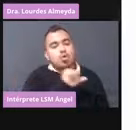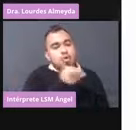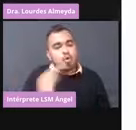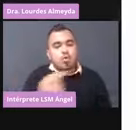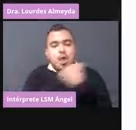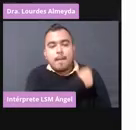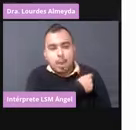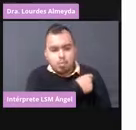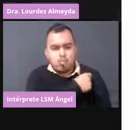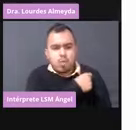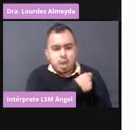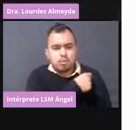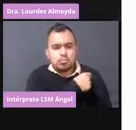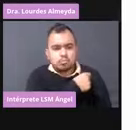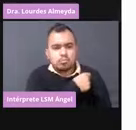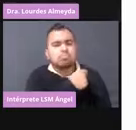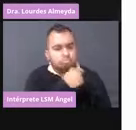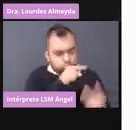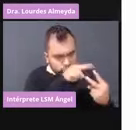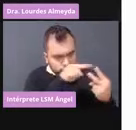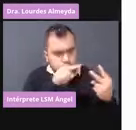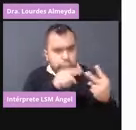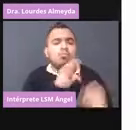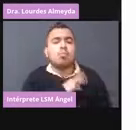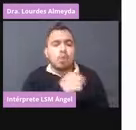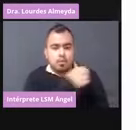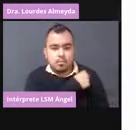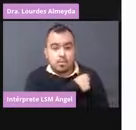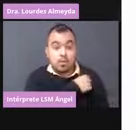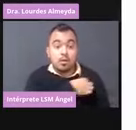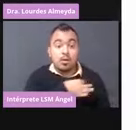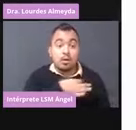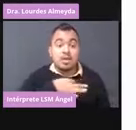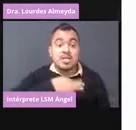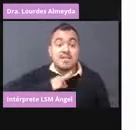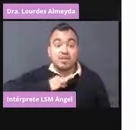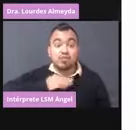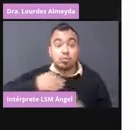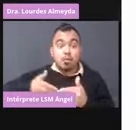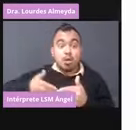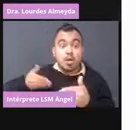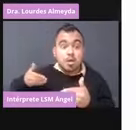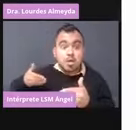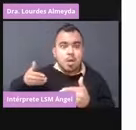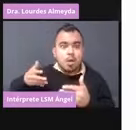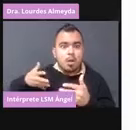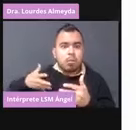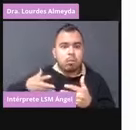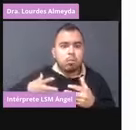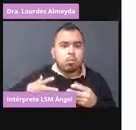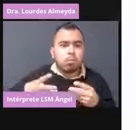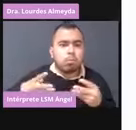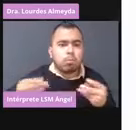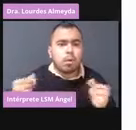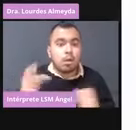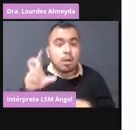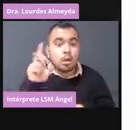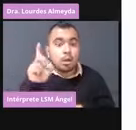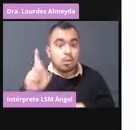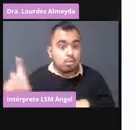vacunadas. Infección previa, ya pasó, ya está bien, ya pasaron los 30 días.